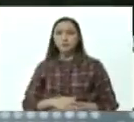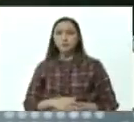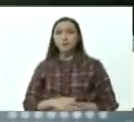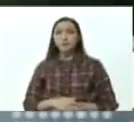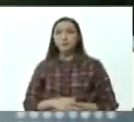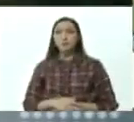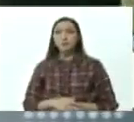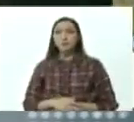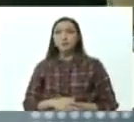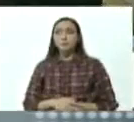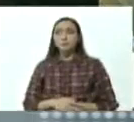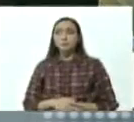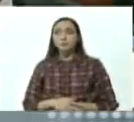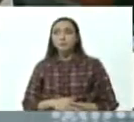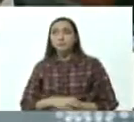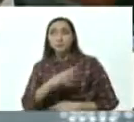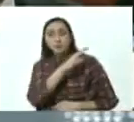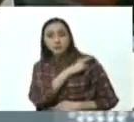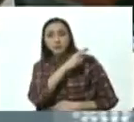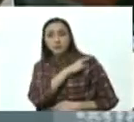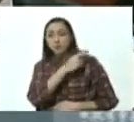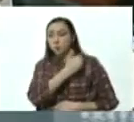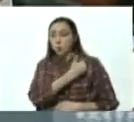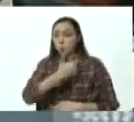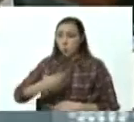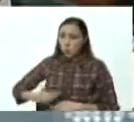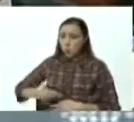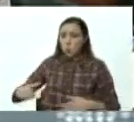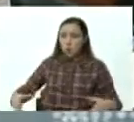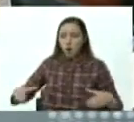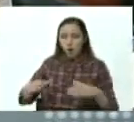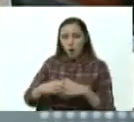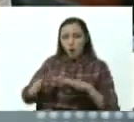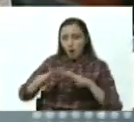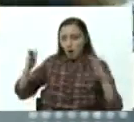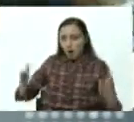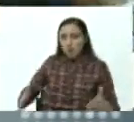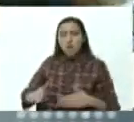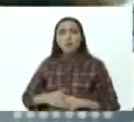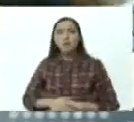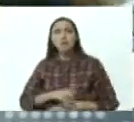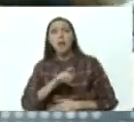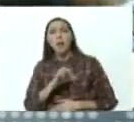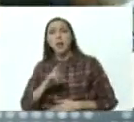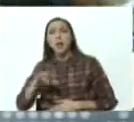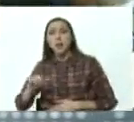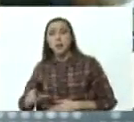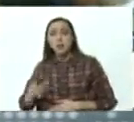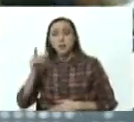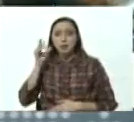La directora de la presidencia, del despacho de la presidencia, Elsa Gualdrón, que está aquí con nosotros.